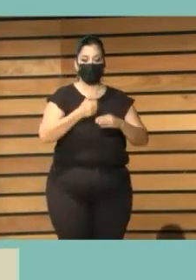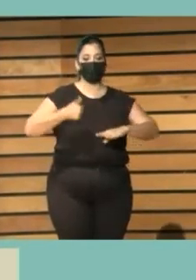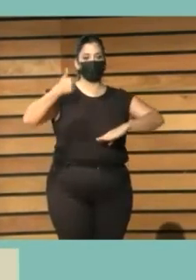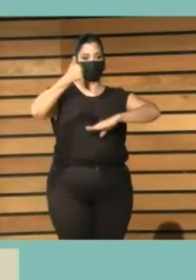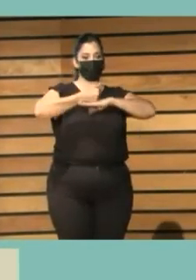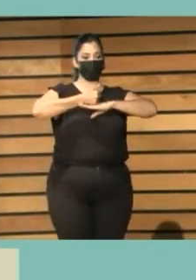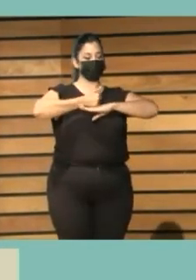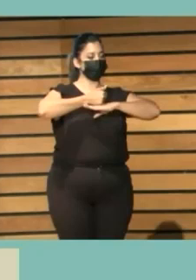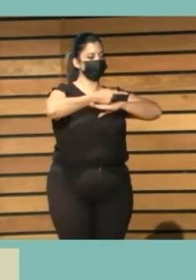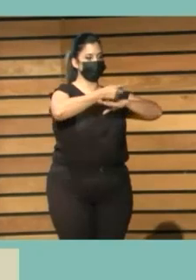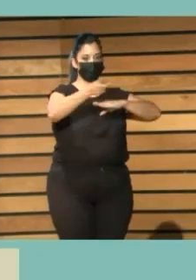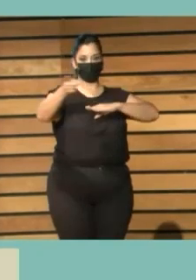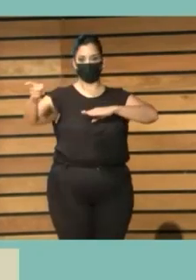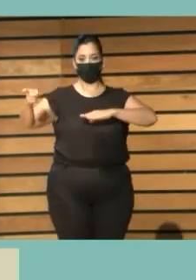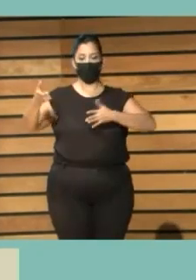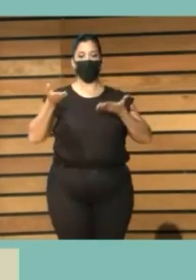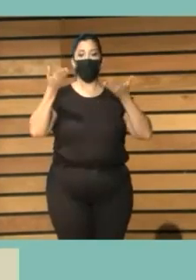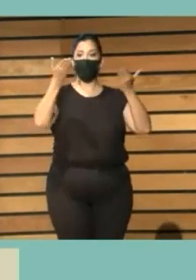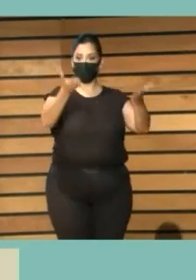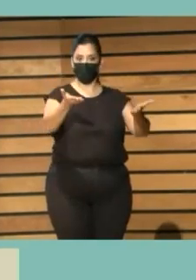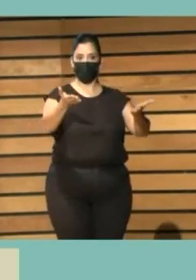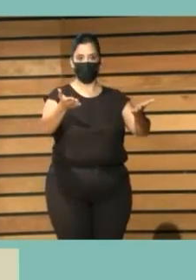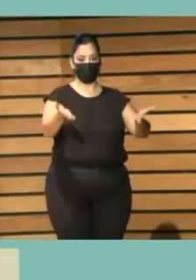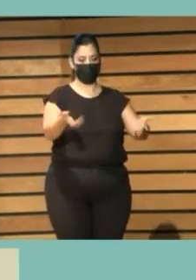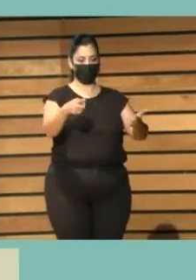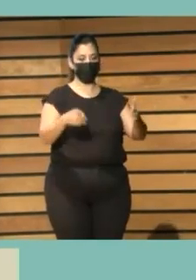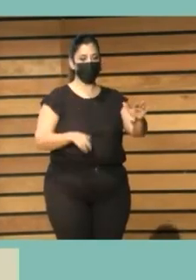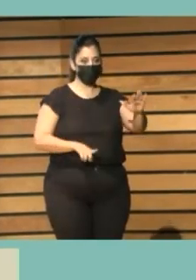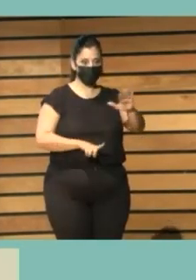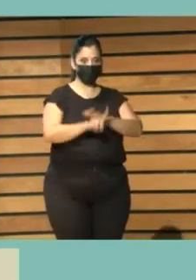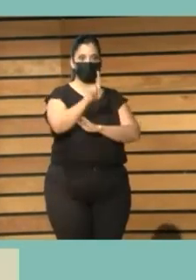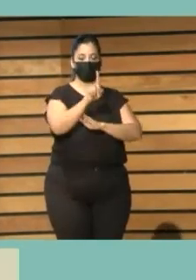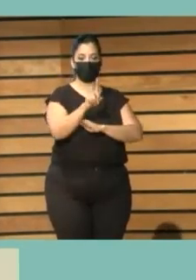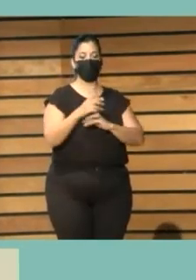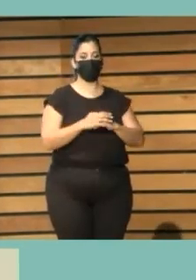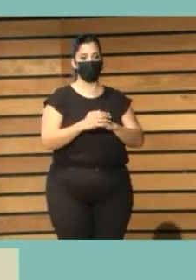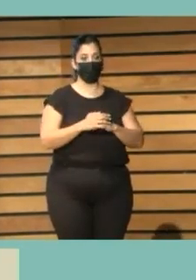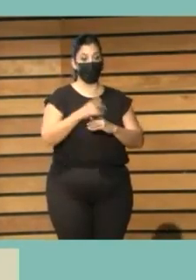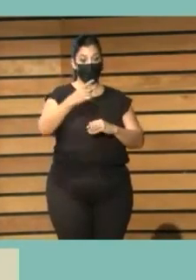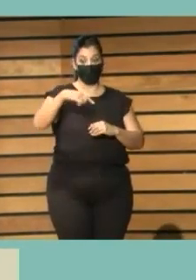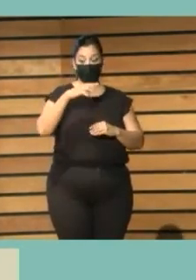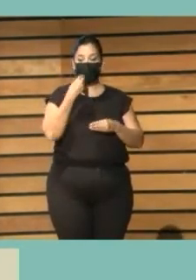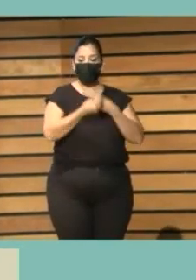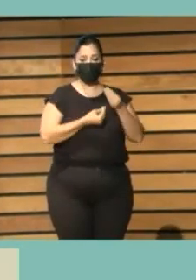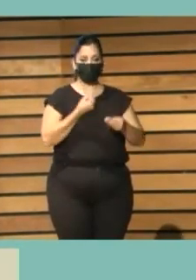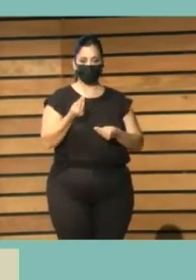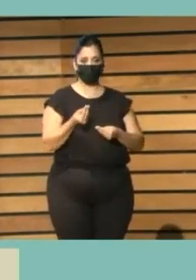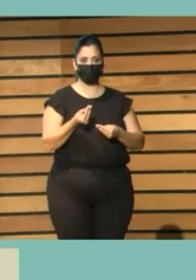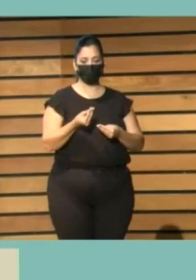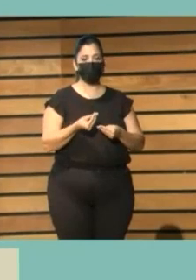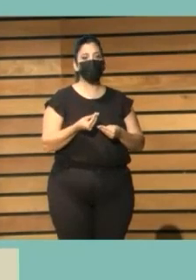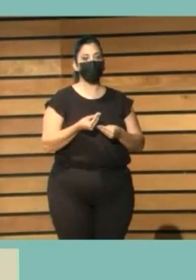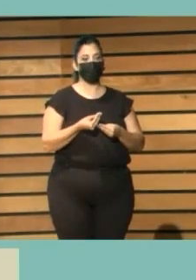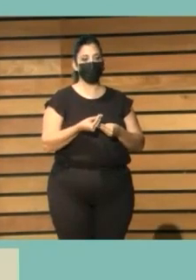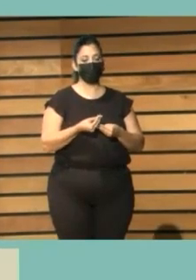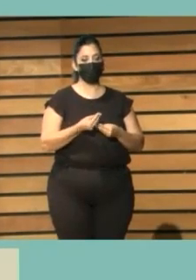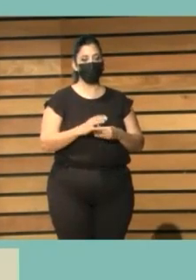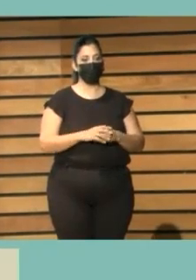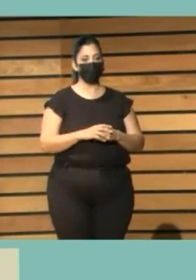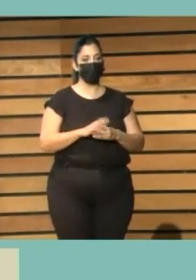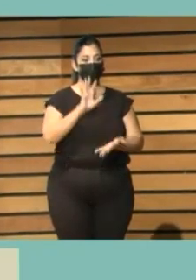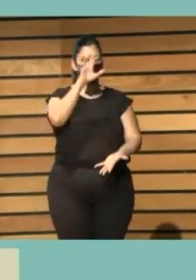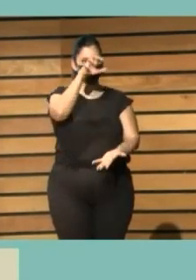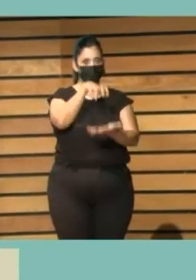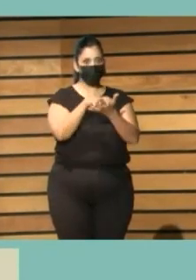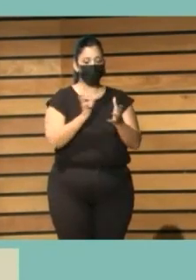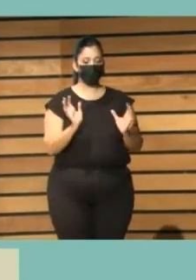cambios que se estaban realizando, se reúnen, en los encuentros que ellos organizaban al margen de la administración, unos de